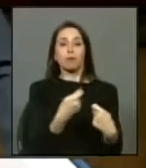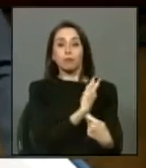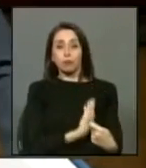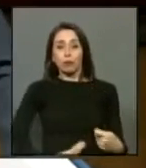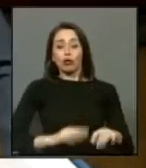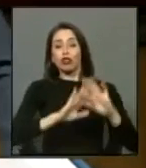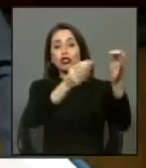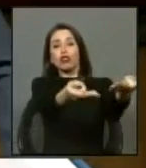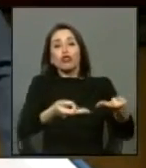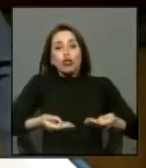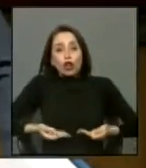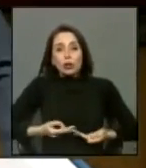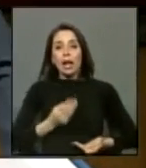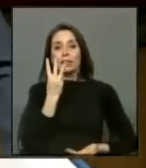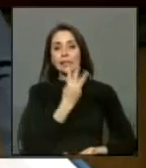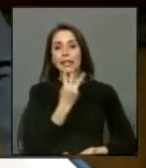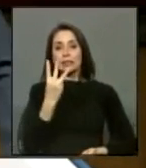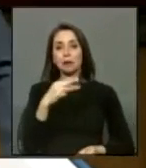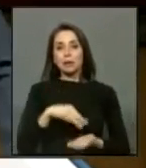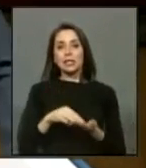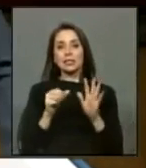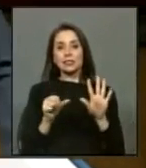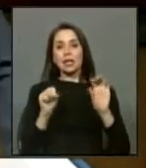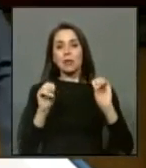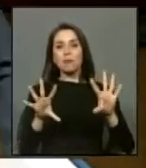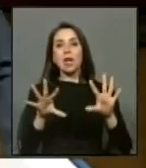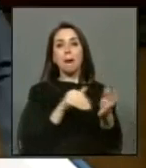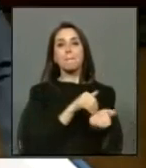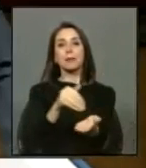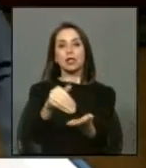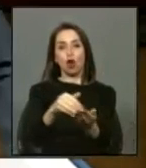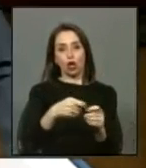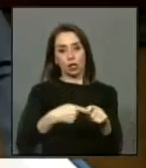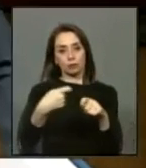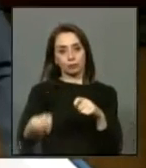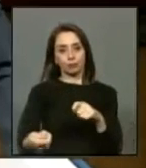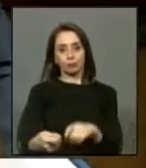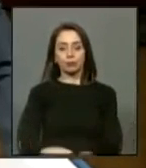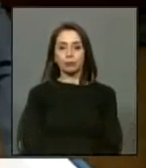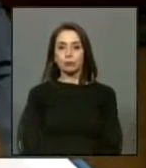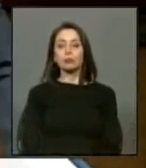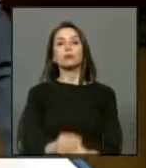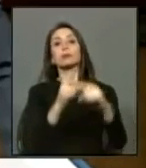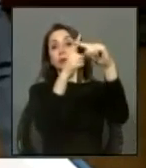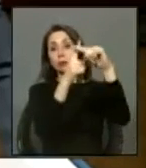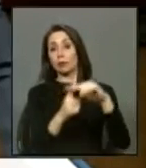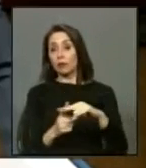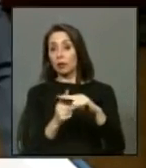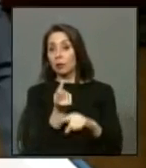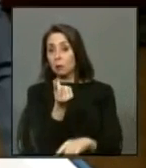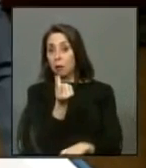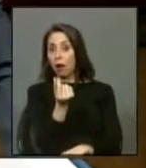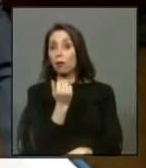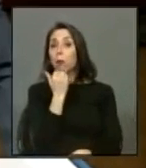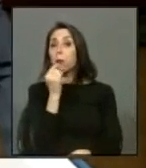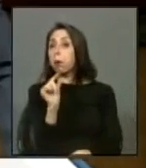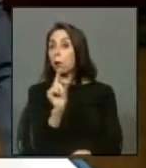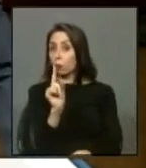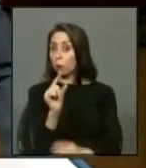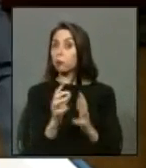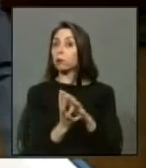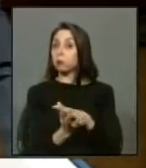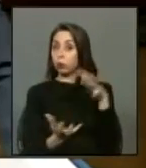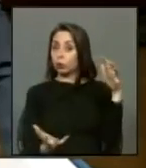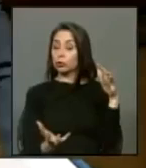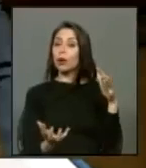33.610 millones de pesos. suma no menor pero que